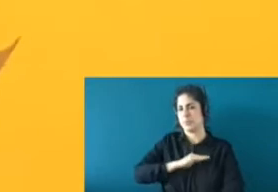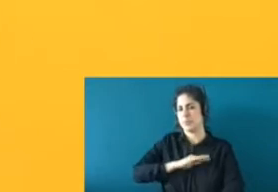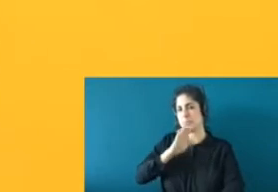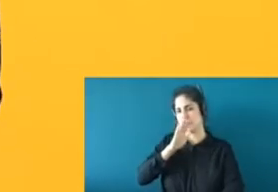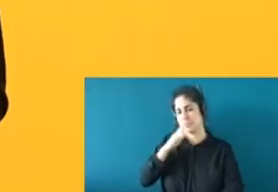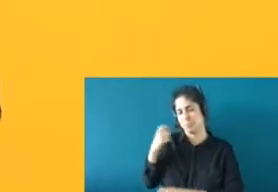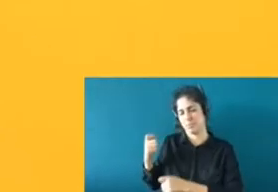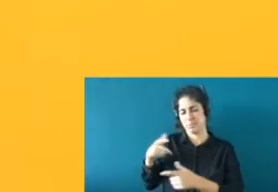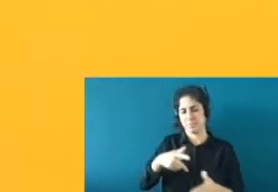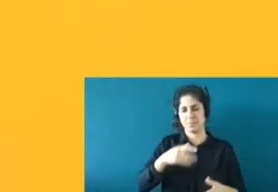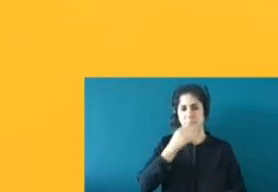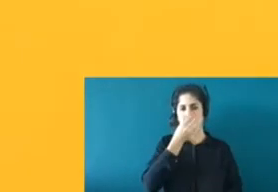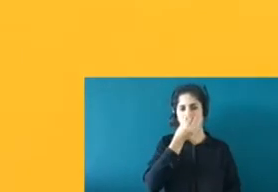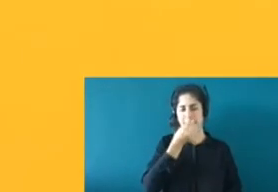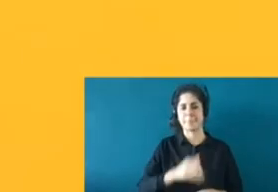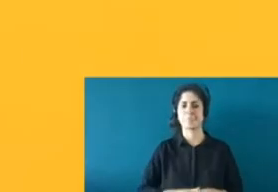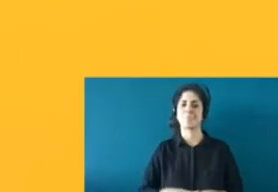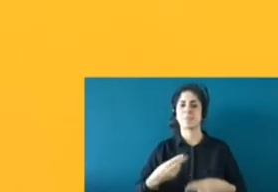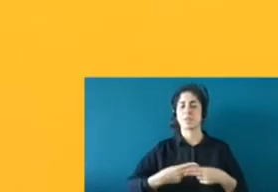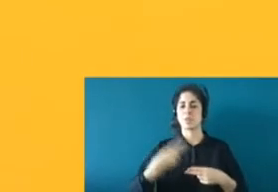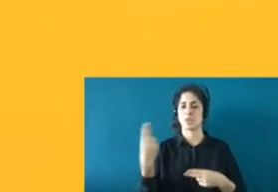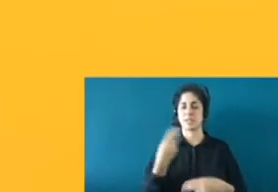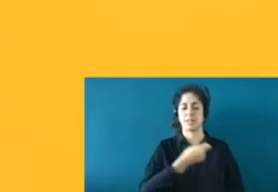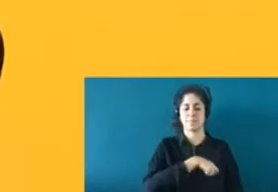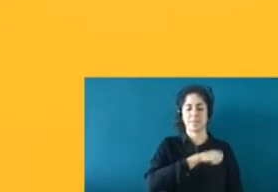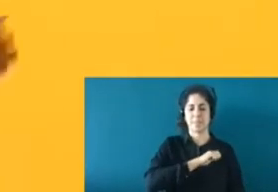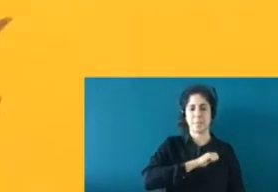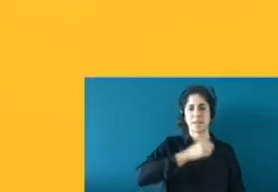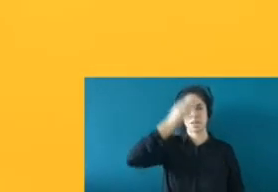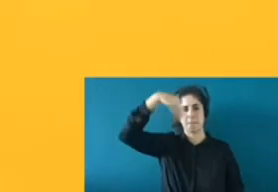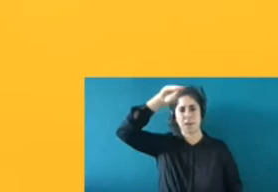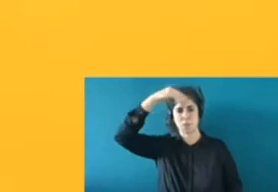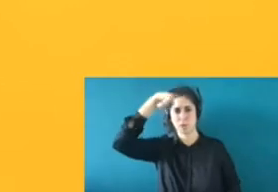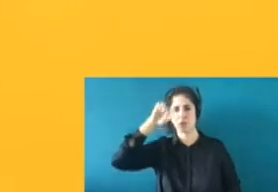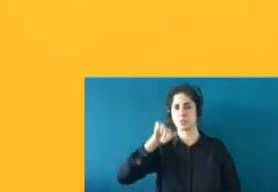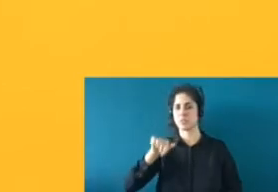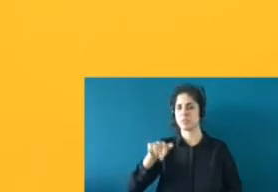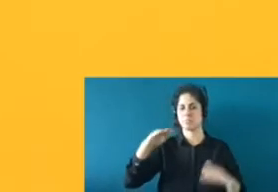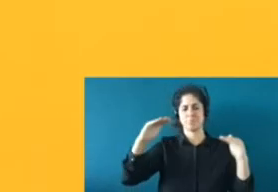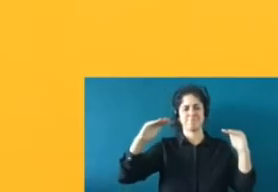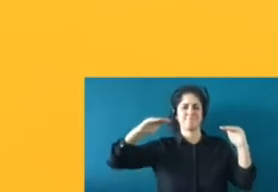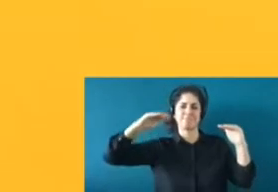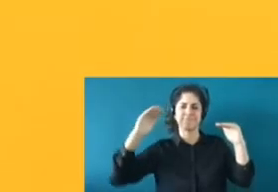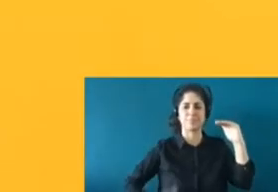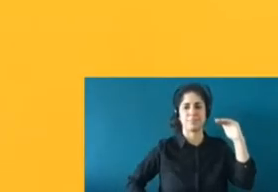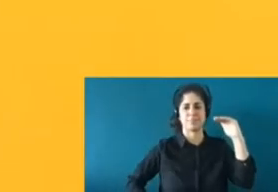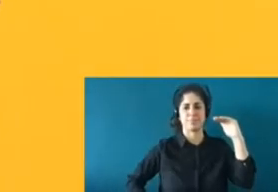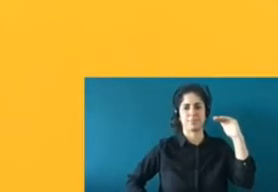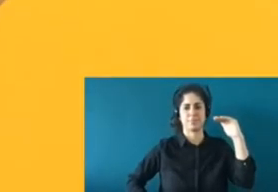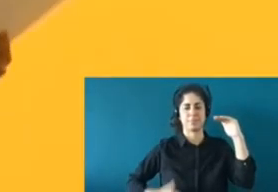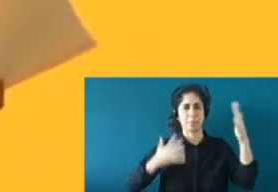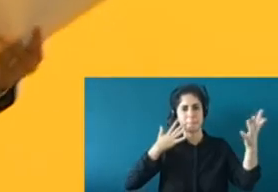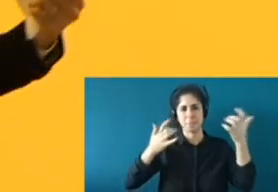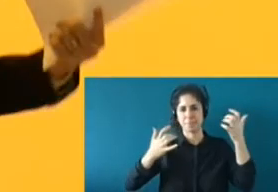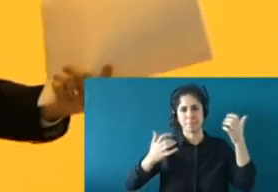un dato, ¿no? La frontera entre España y Marruecos es una de las más desiguales del mundo. O sea, el